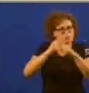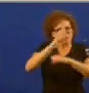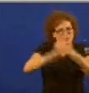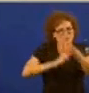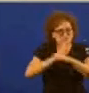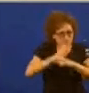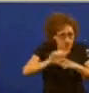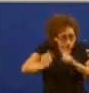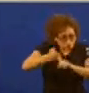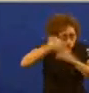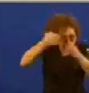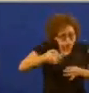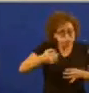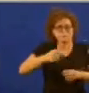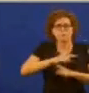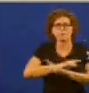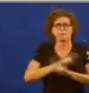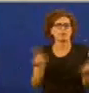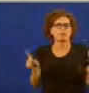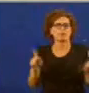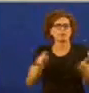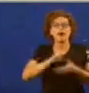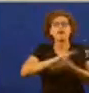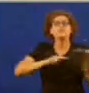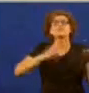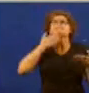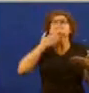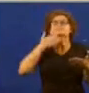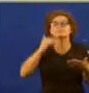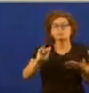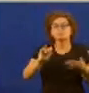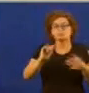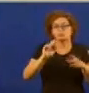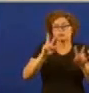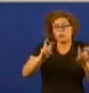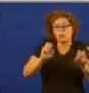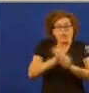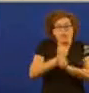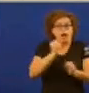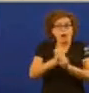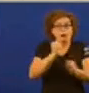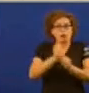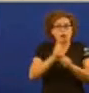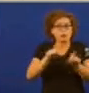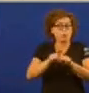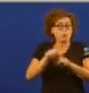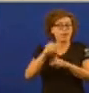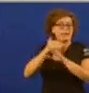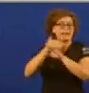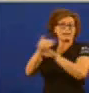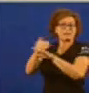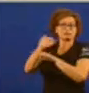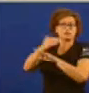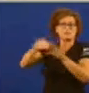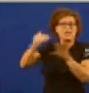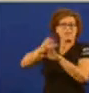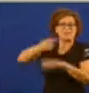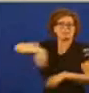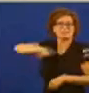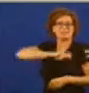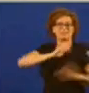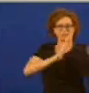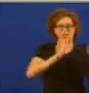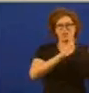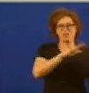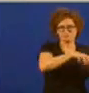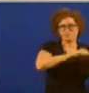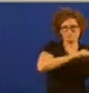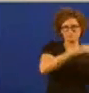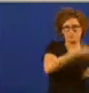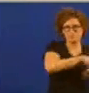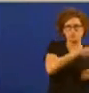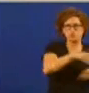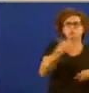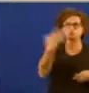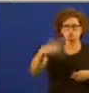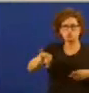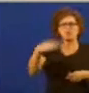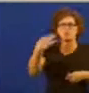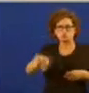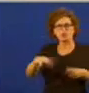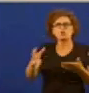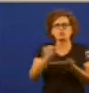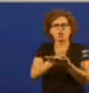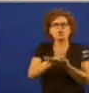tampouco o seu discurso se Galicia se comportase en materia laboral a verdade e que fai que a cantera demócrata se